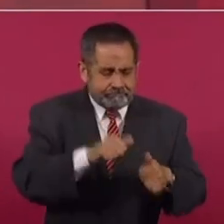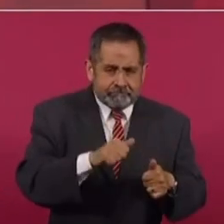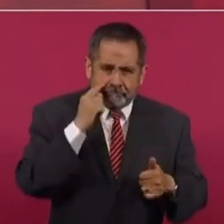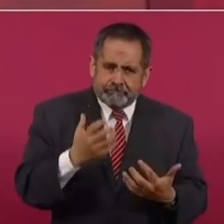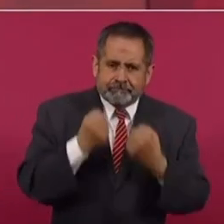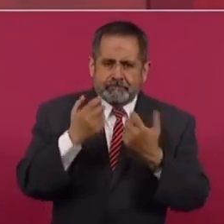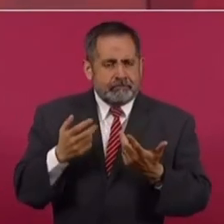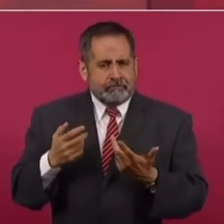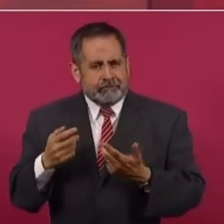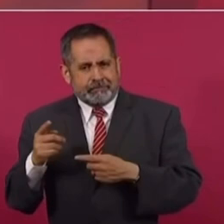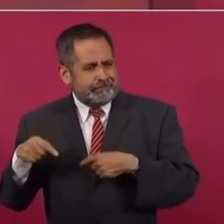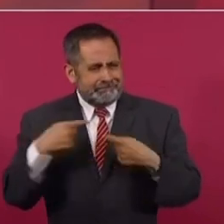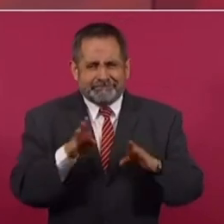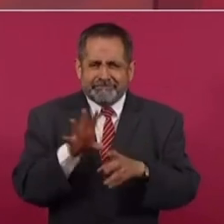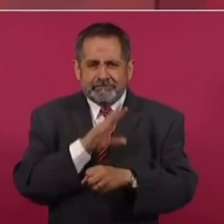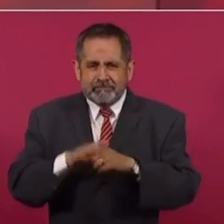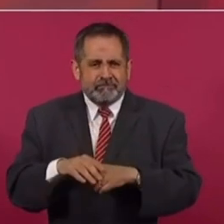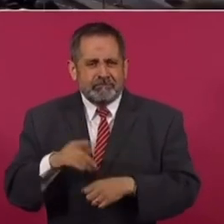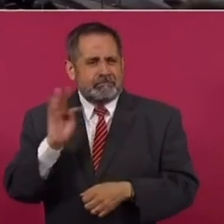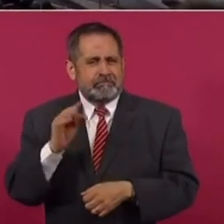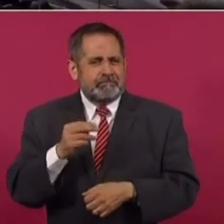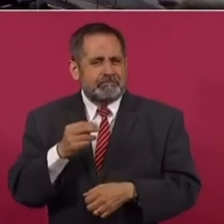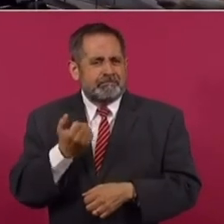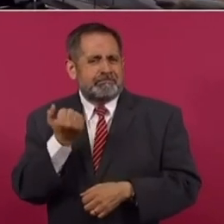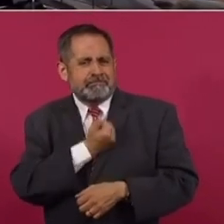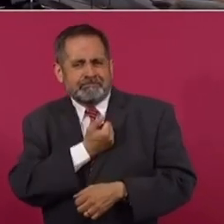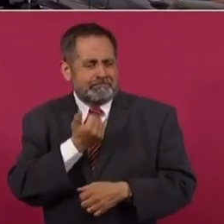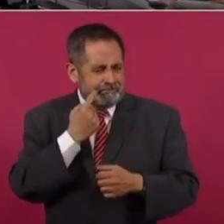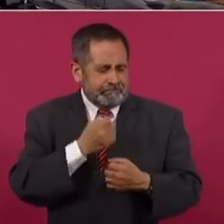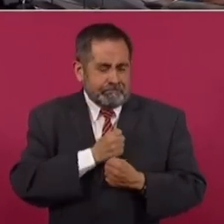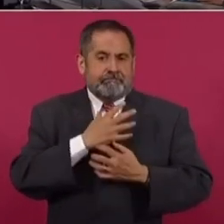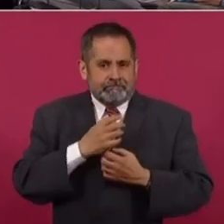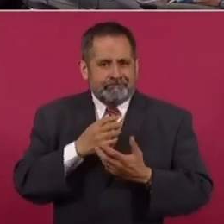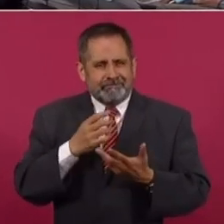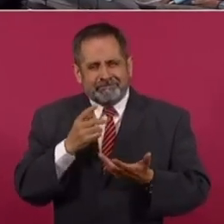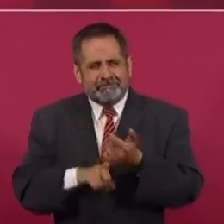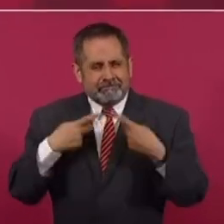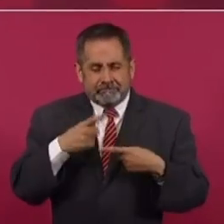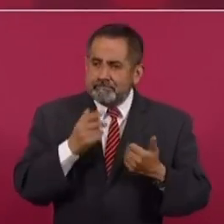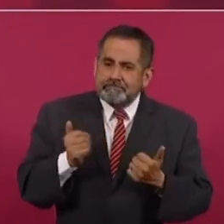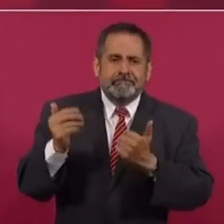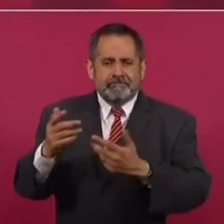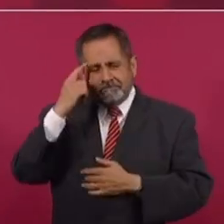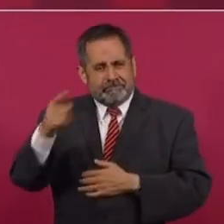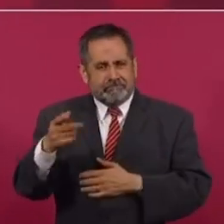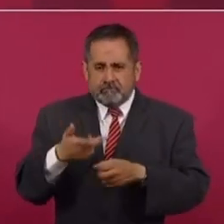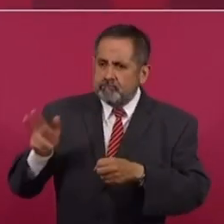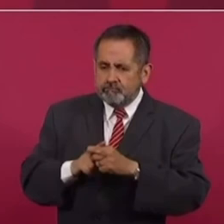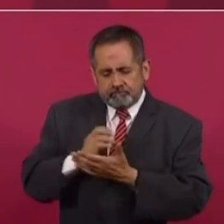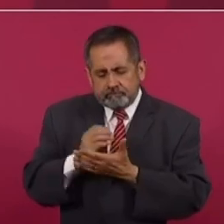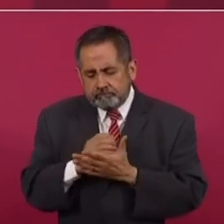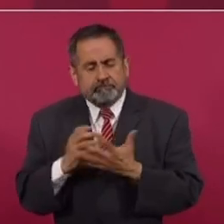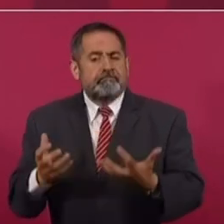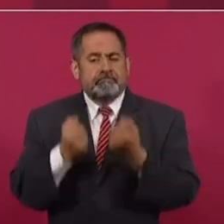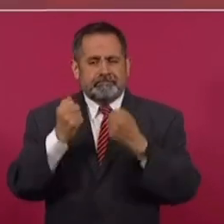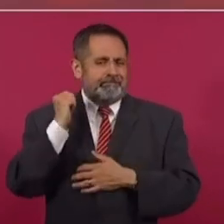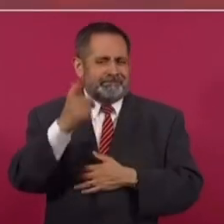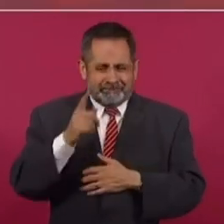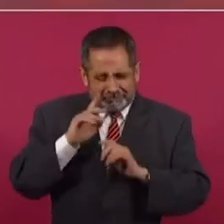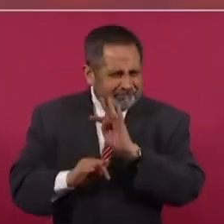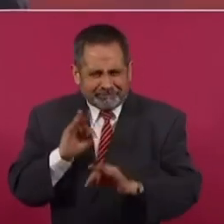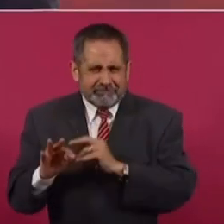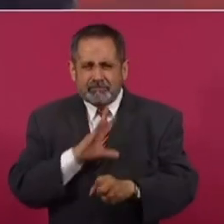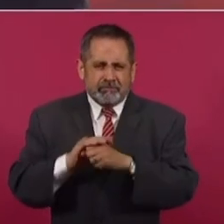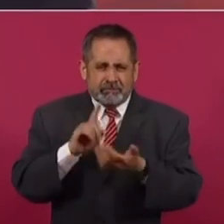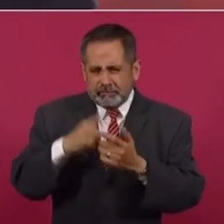el aplicar una inyección que permita al infartado llegar a un hospital donde pueda